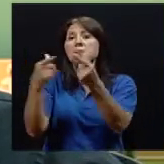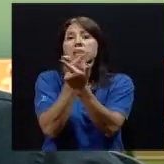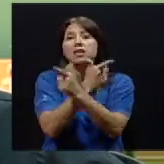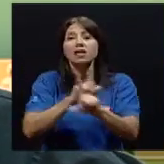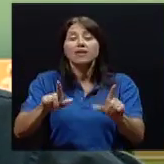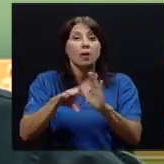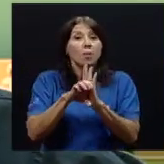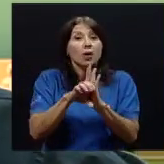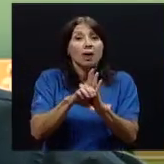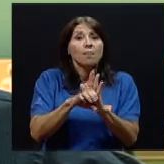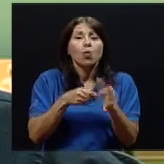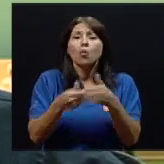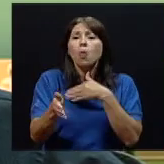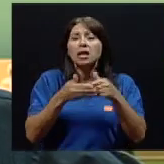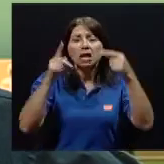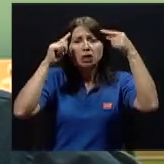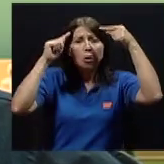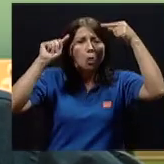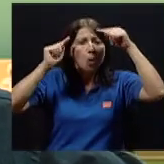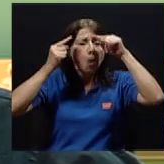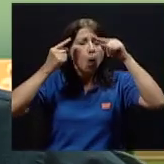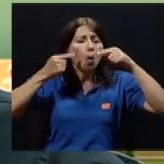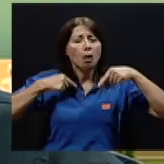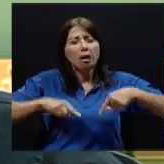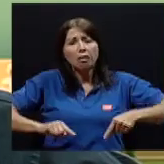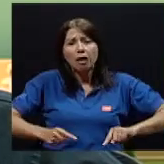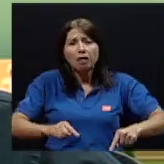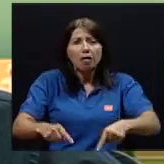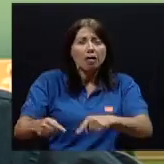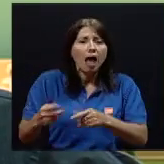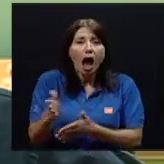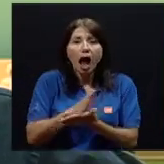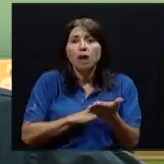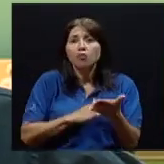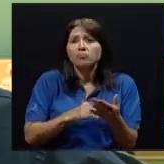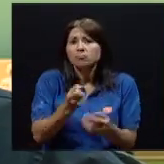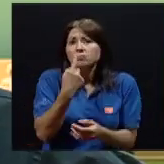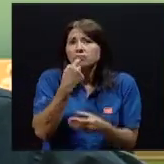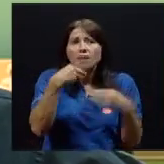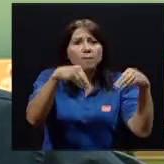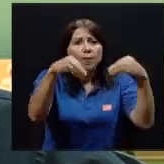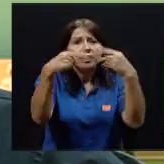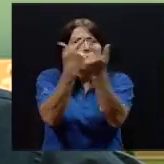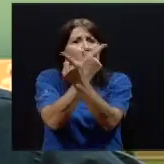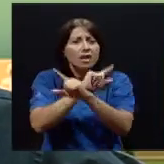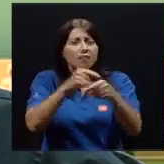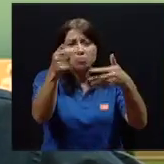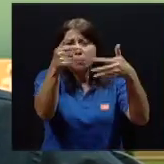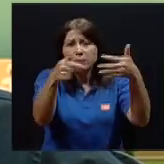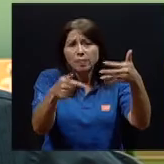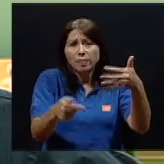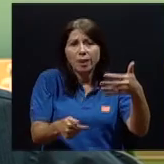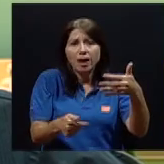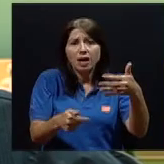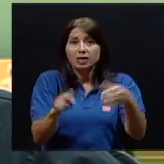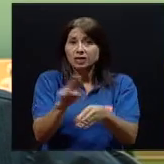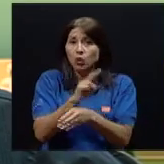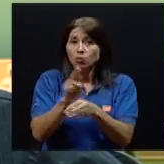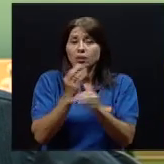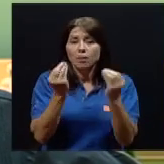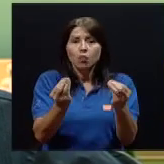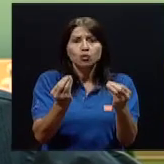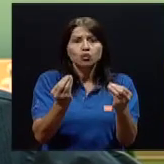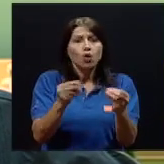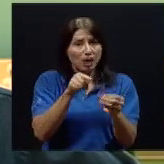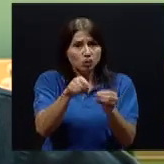antiinflamatorios para cualquier dolor de cabeza, dolor de piernas, para cualquier molestia, son de venta libre de un amplio uso, y con frecuencia tiene una